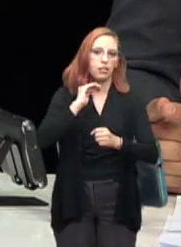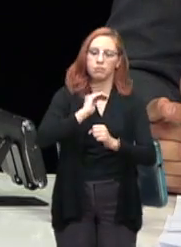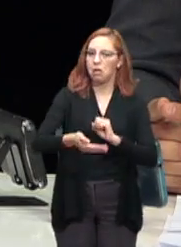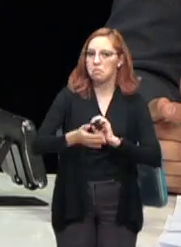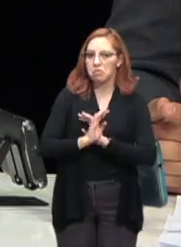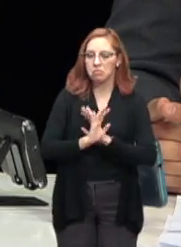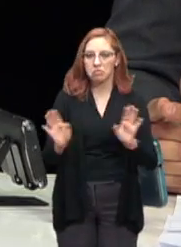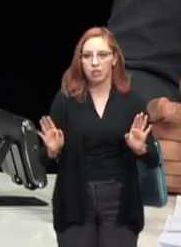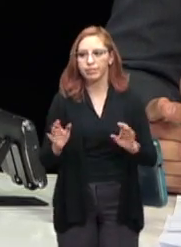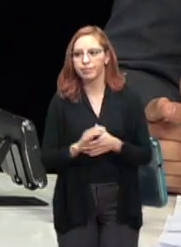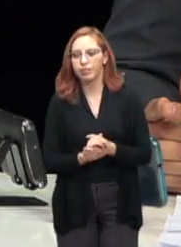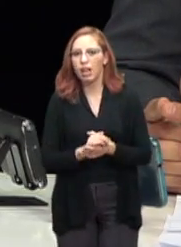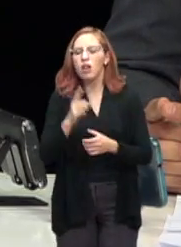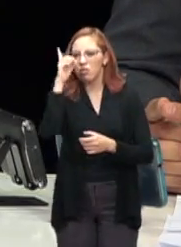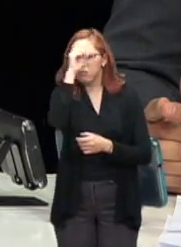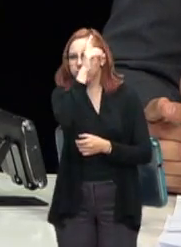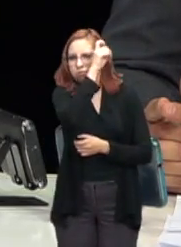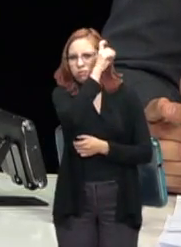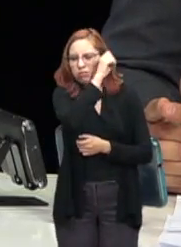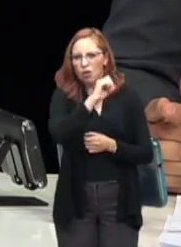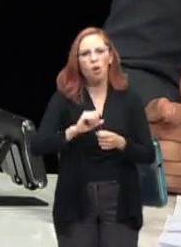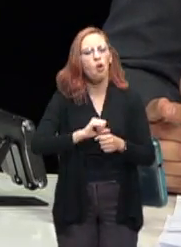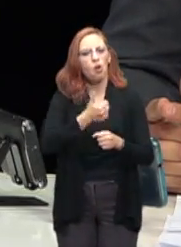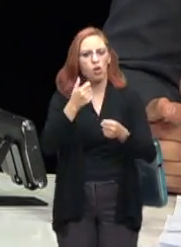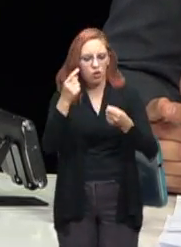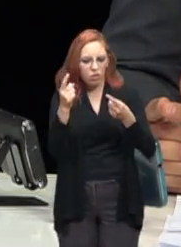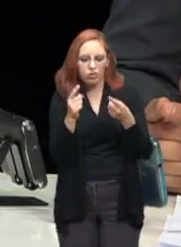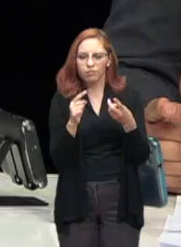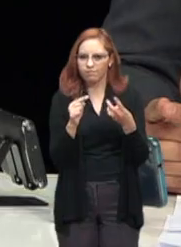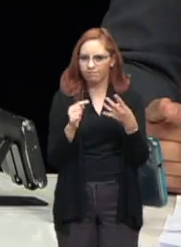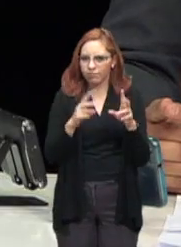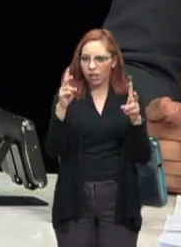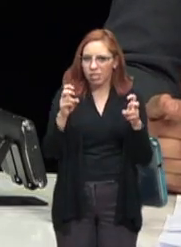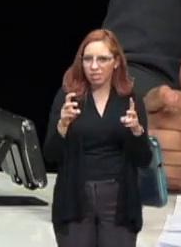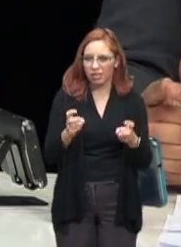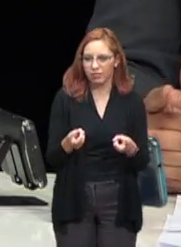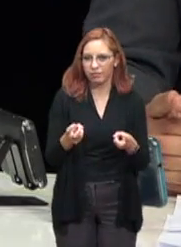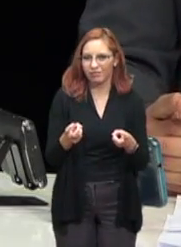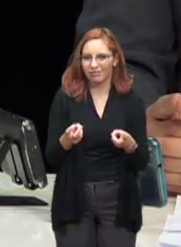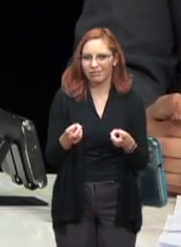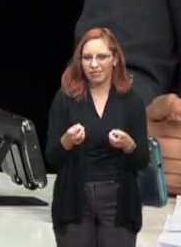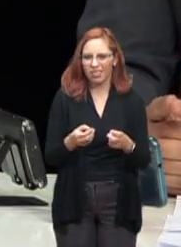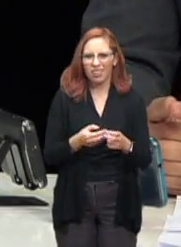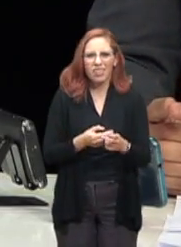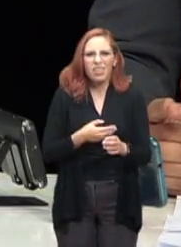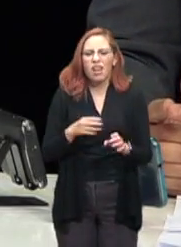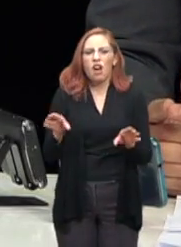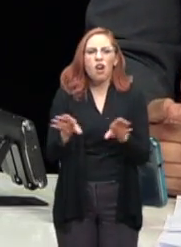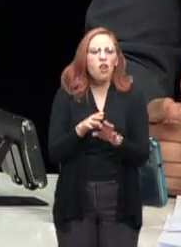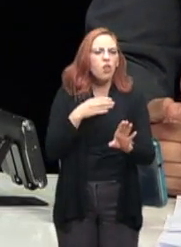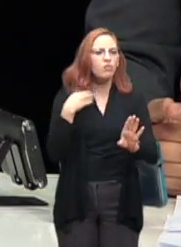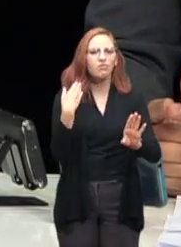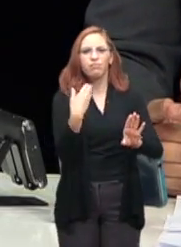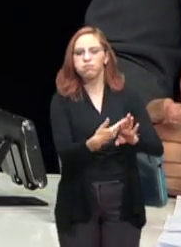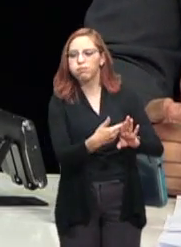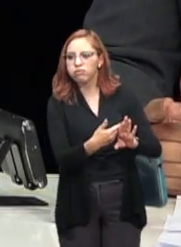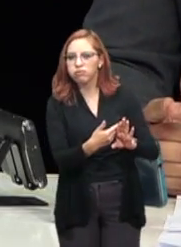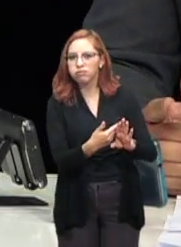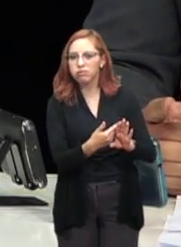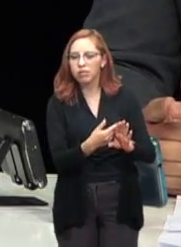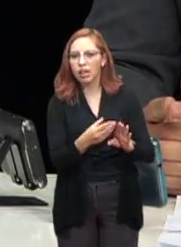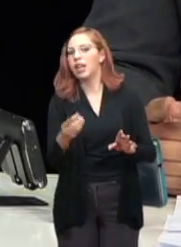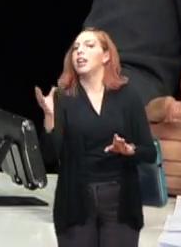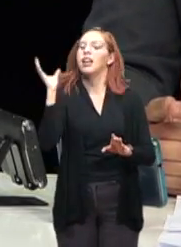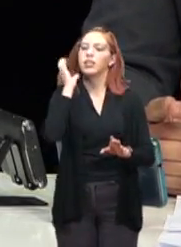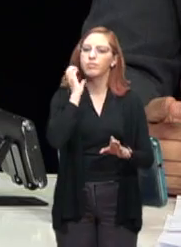algo complicado. Otra cuestión que denota hipocresía o ya en ese cinismo de parte de nuestros legisladores y especialmente en la Cámara